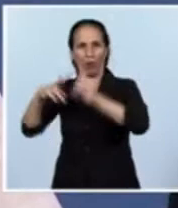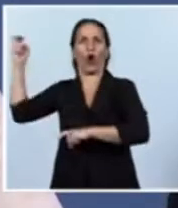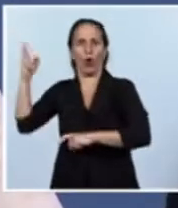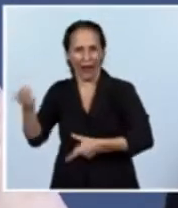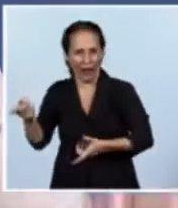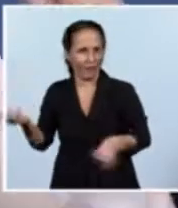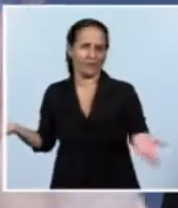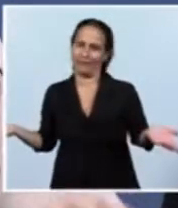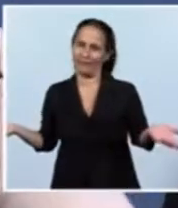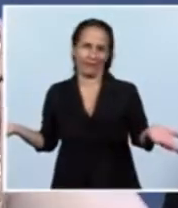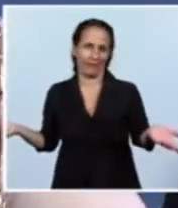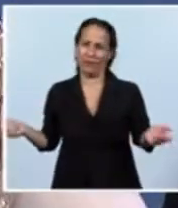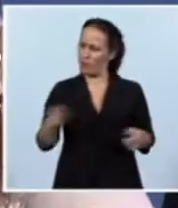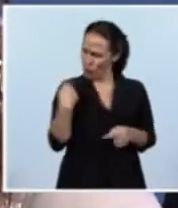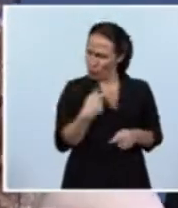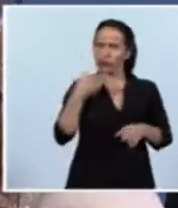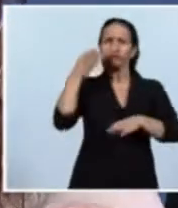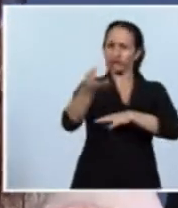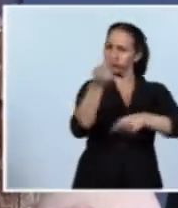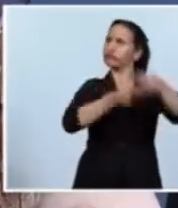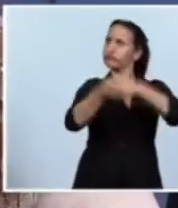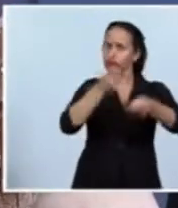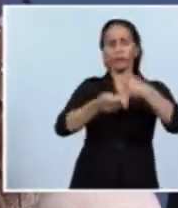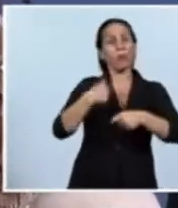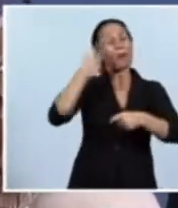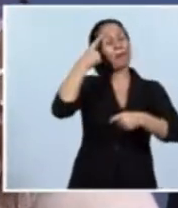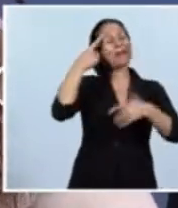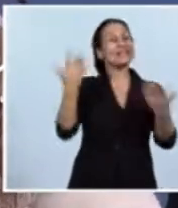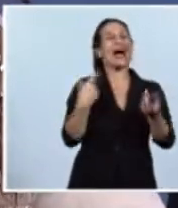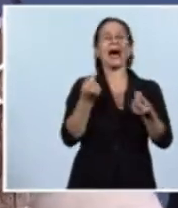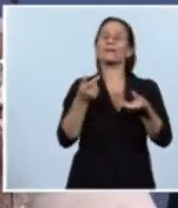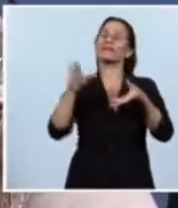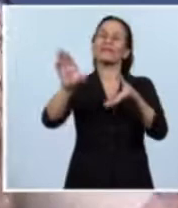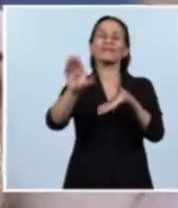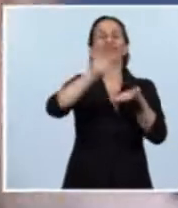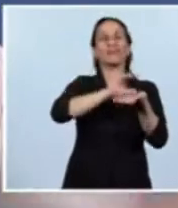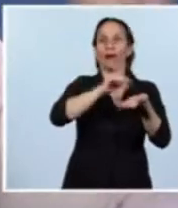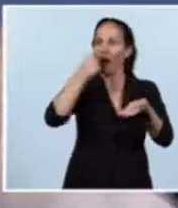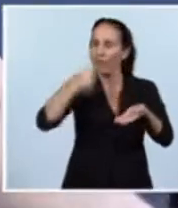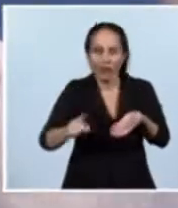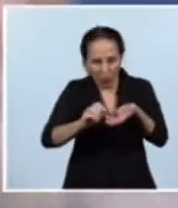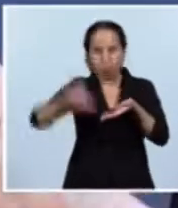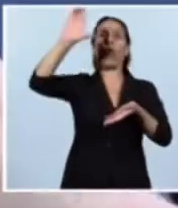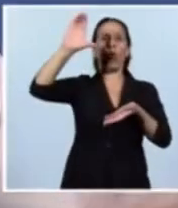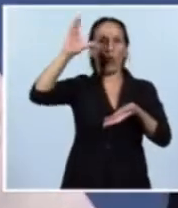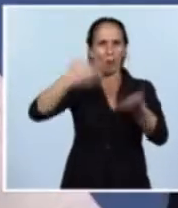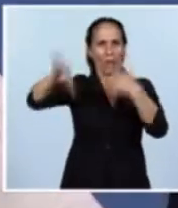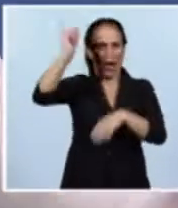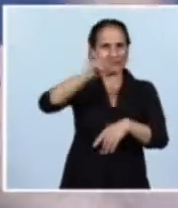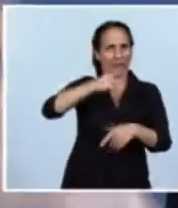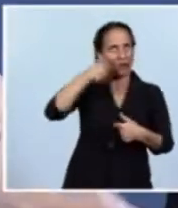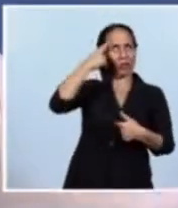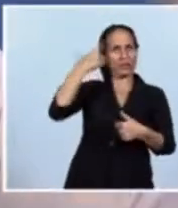y obtuvimos mucho más dinero del que habíamos ido a solicitar demandar y también salió YPF,